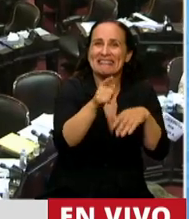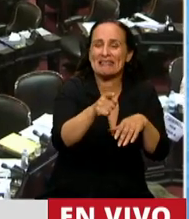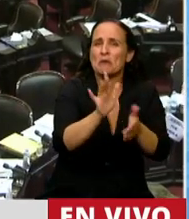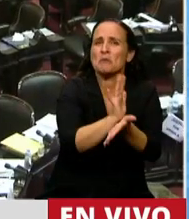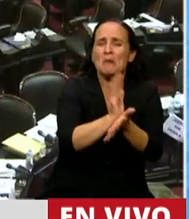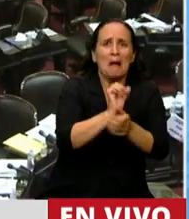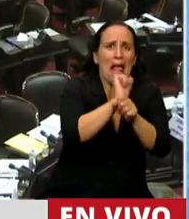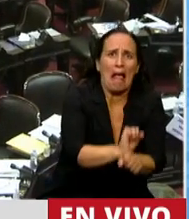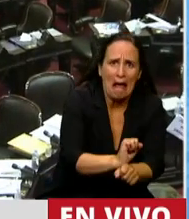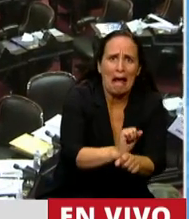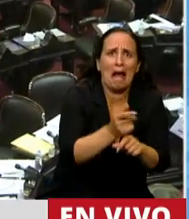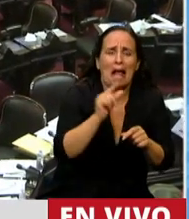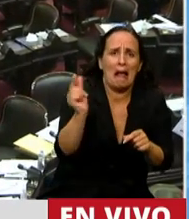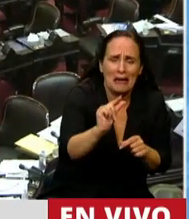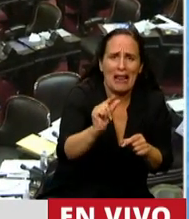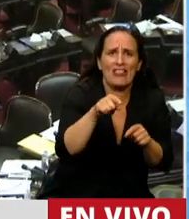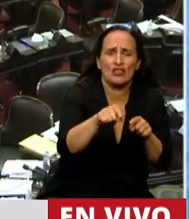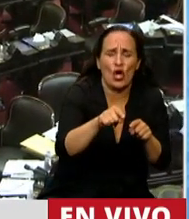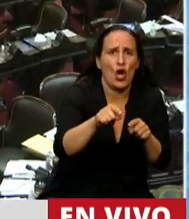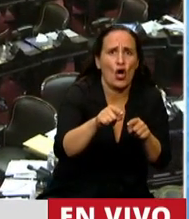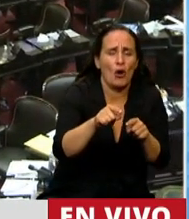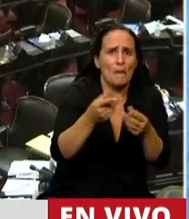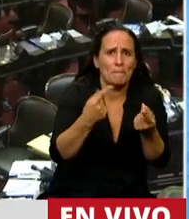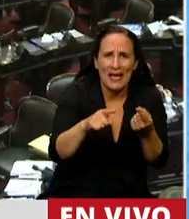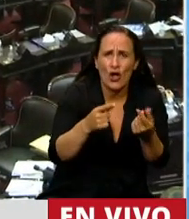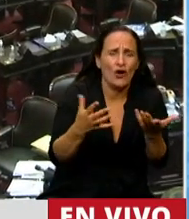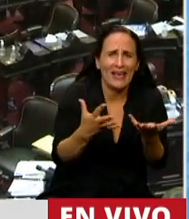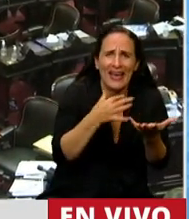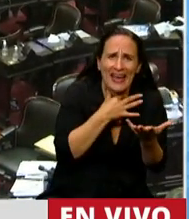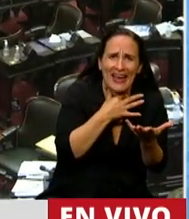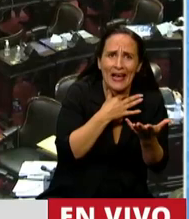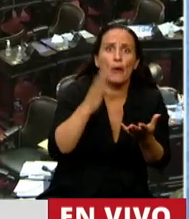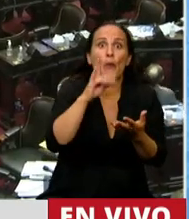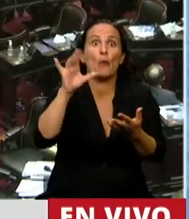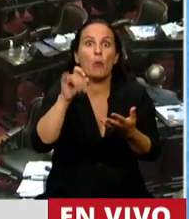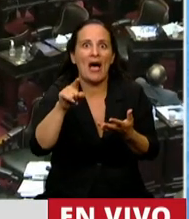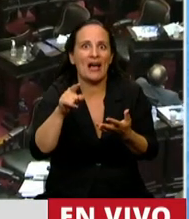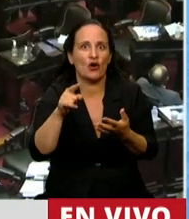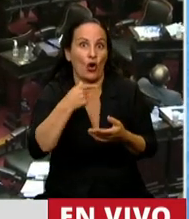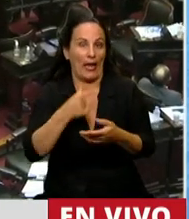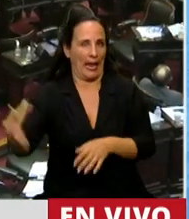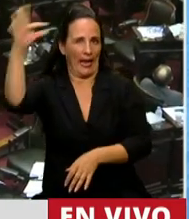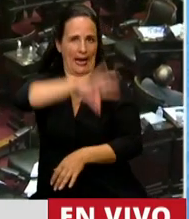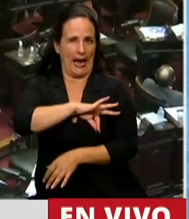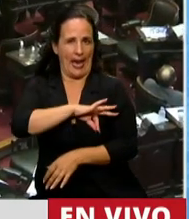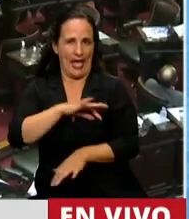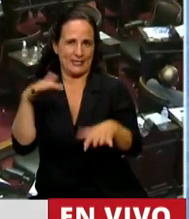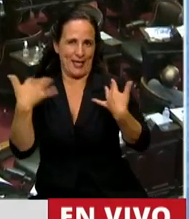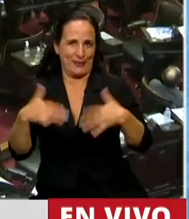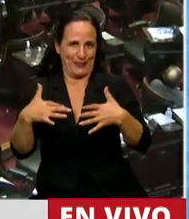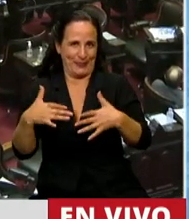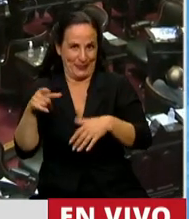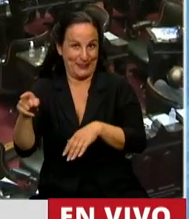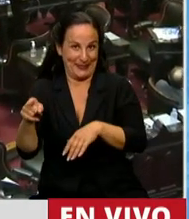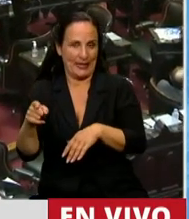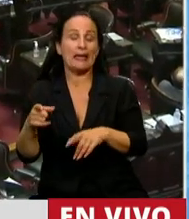crédito. Pero no está preso del crédito, está preso de dos cosas, de los bancos que quieren ganar mucho dinero, aquellos que hacen las inversiones,